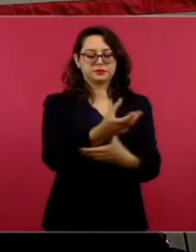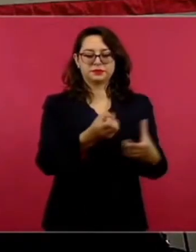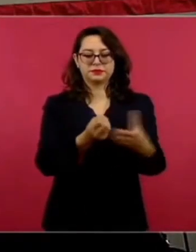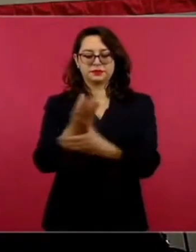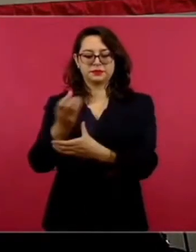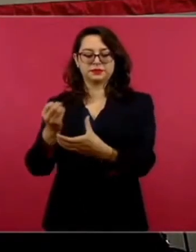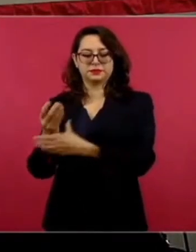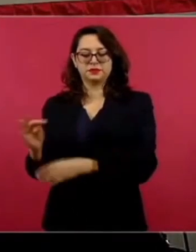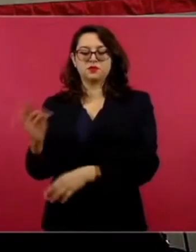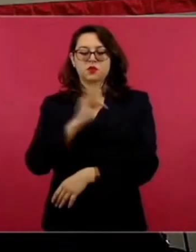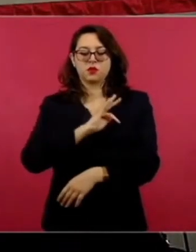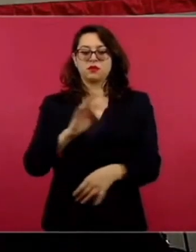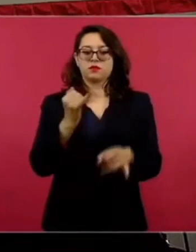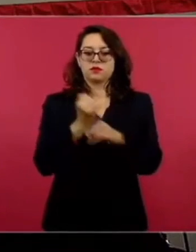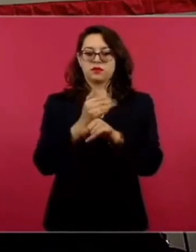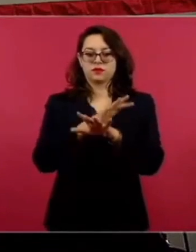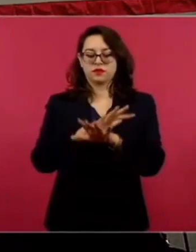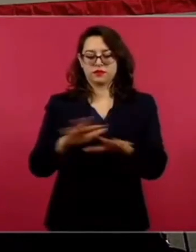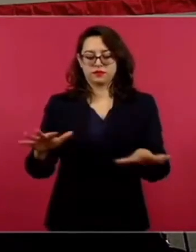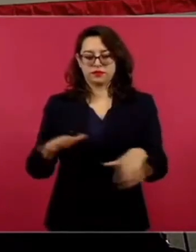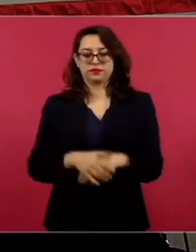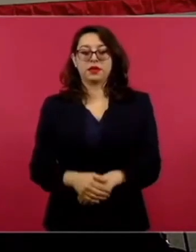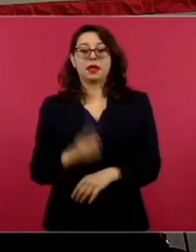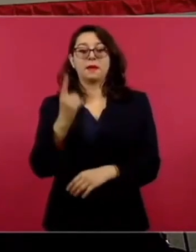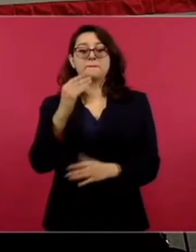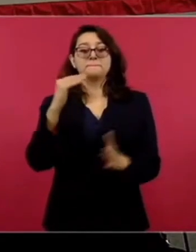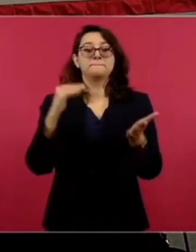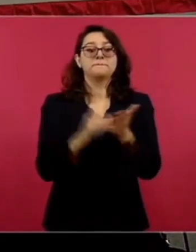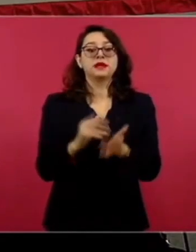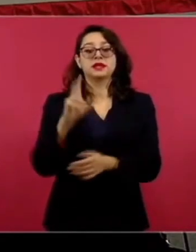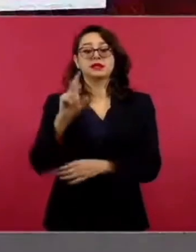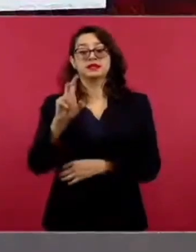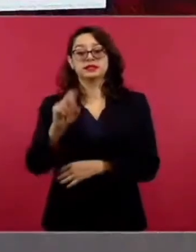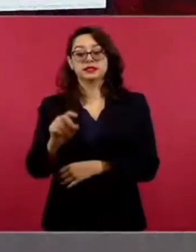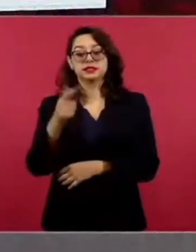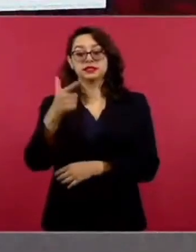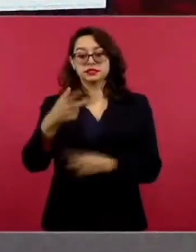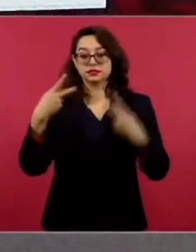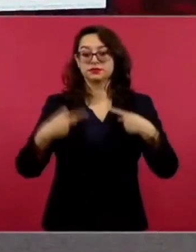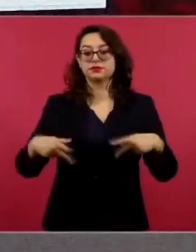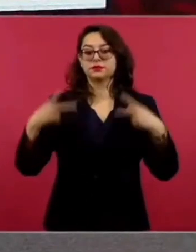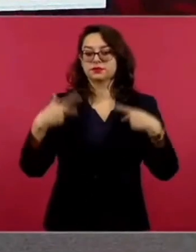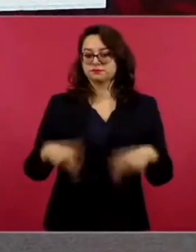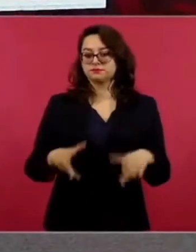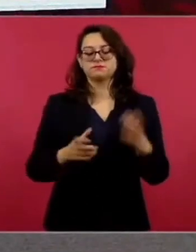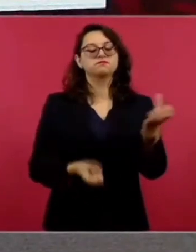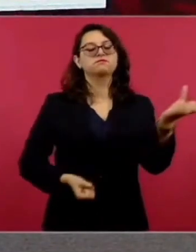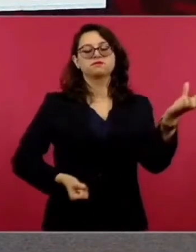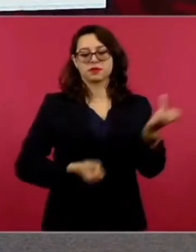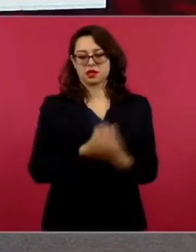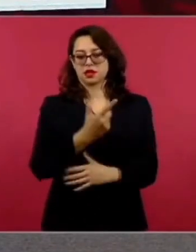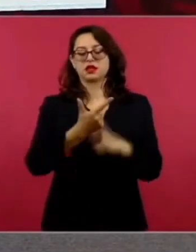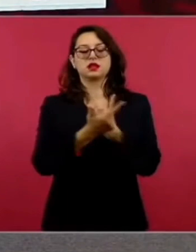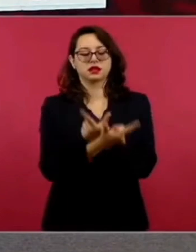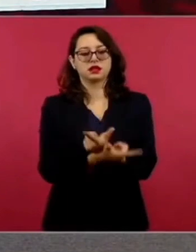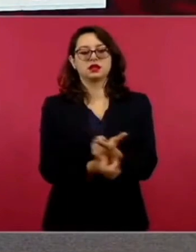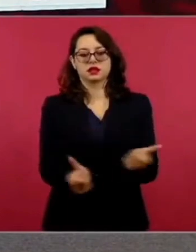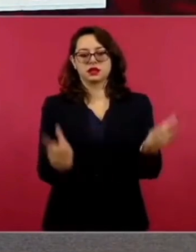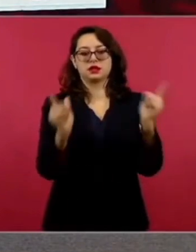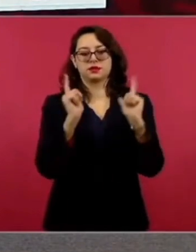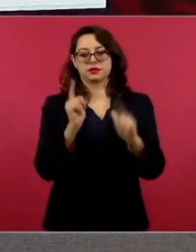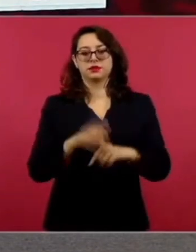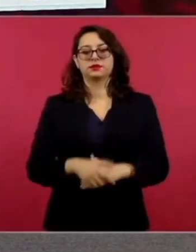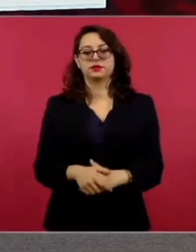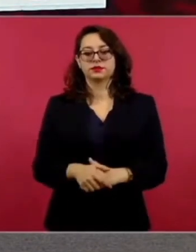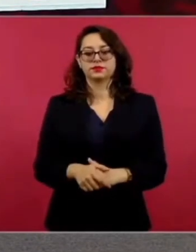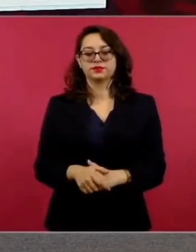de agosto hay 1.037 personas que se han liberado. Mantenemos, señor